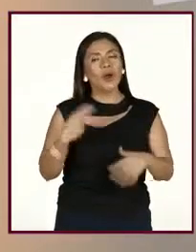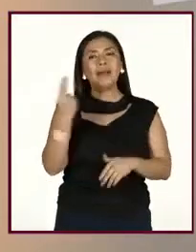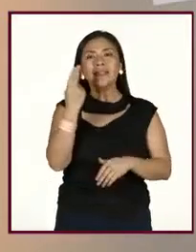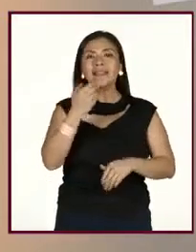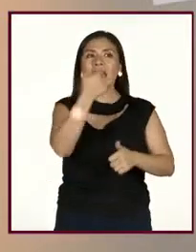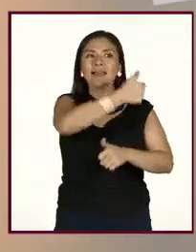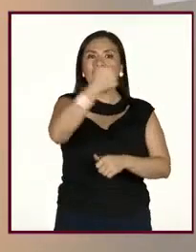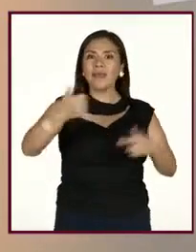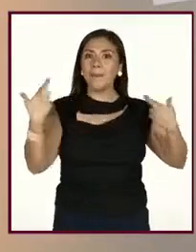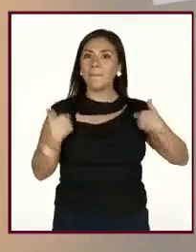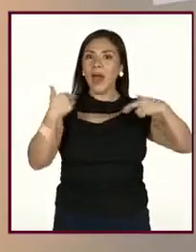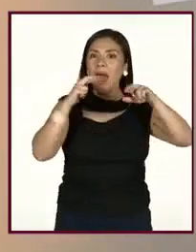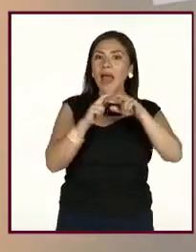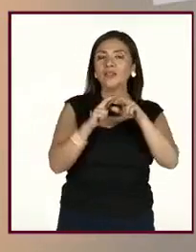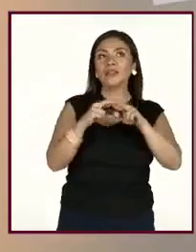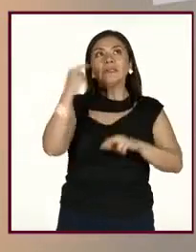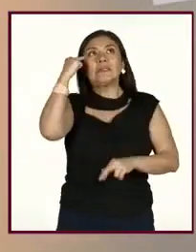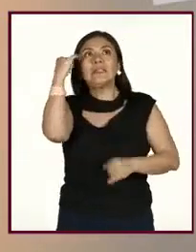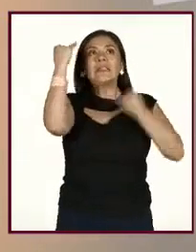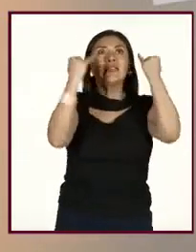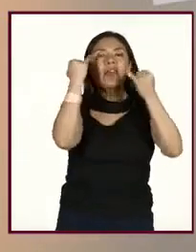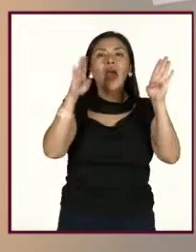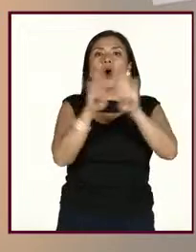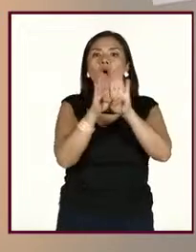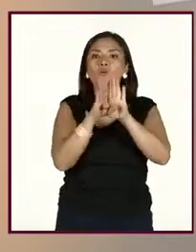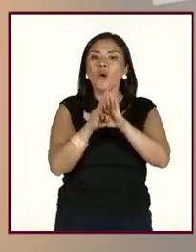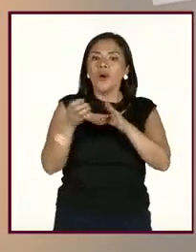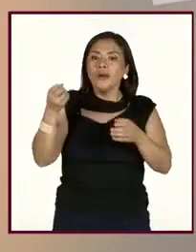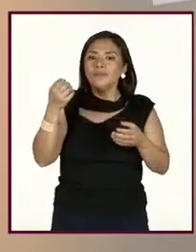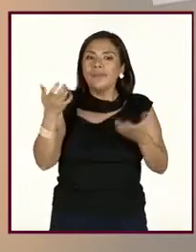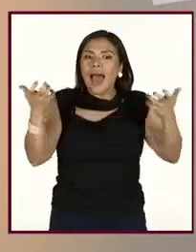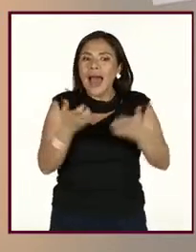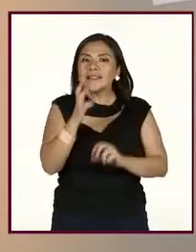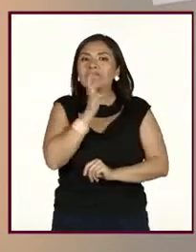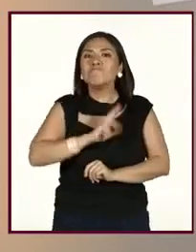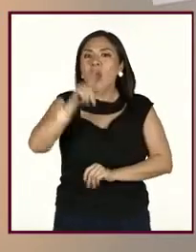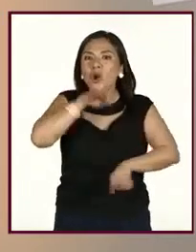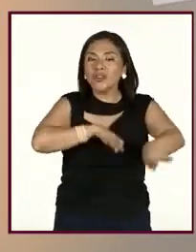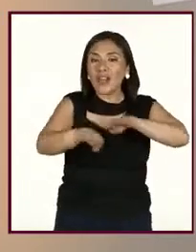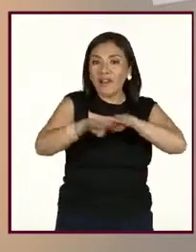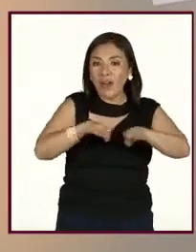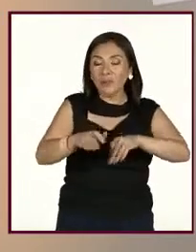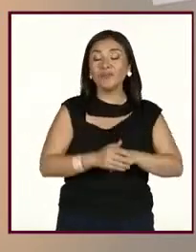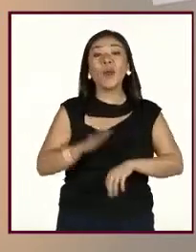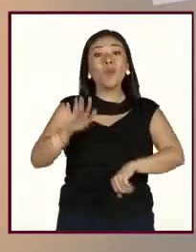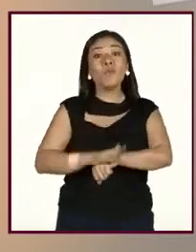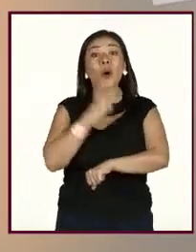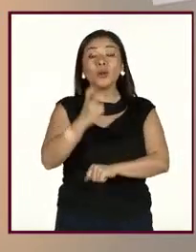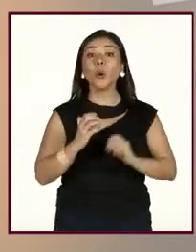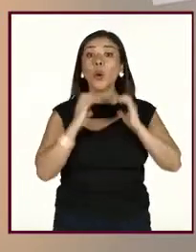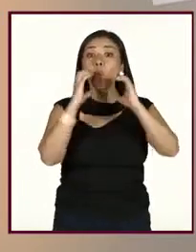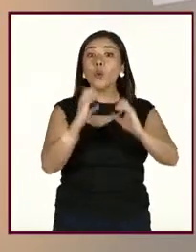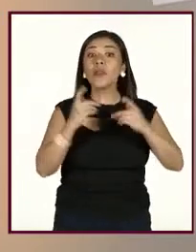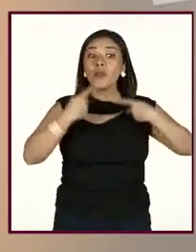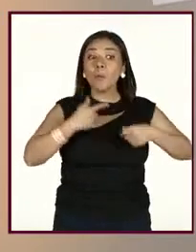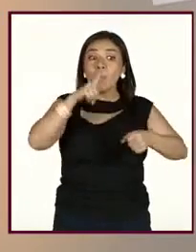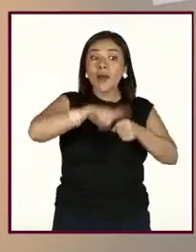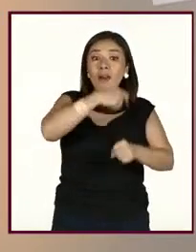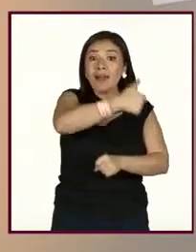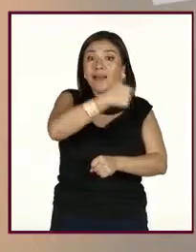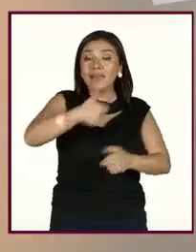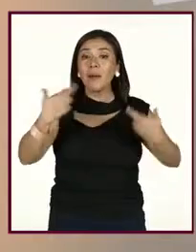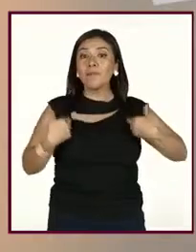dar lo mejor como maestras y maestros dentro y fuera del aula. B. Es por ello que el autocuidado del docente es